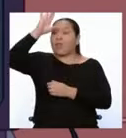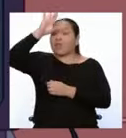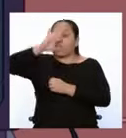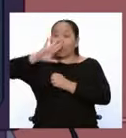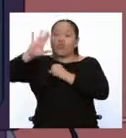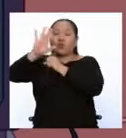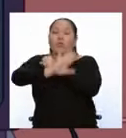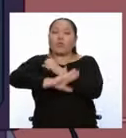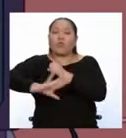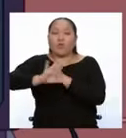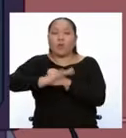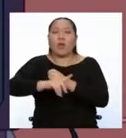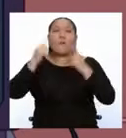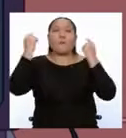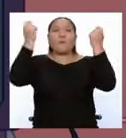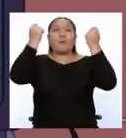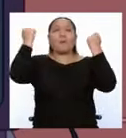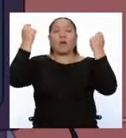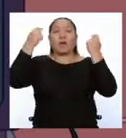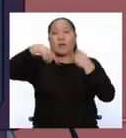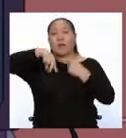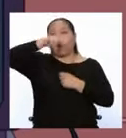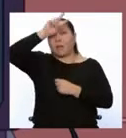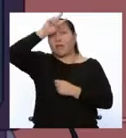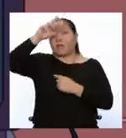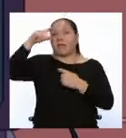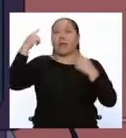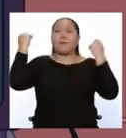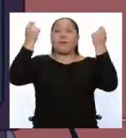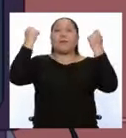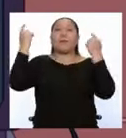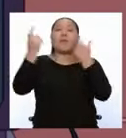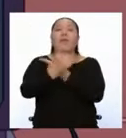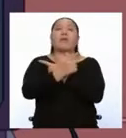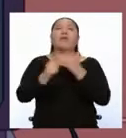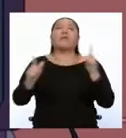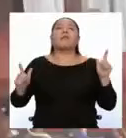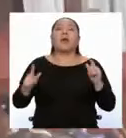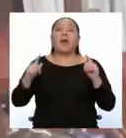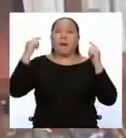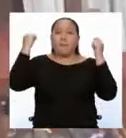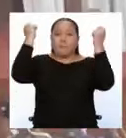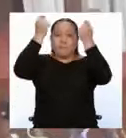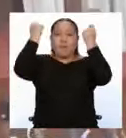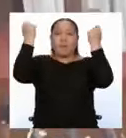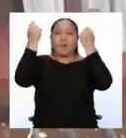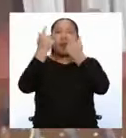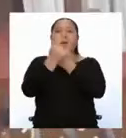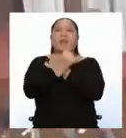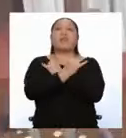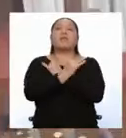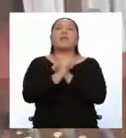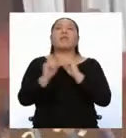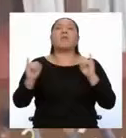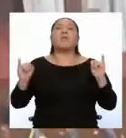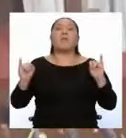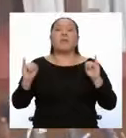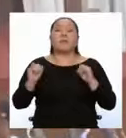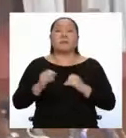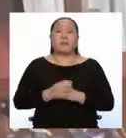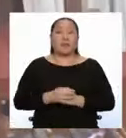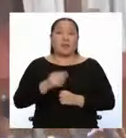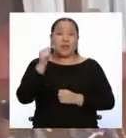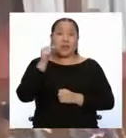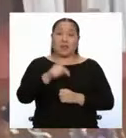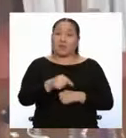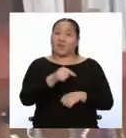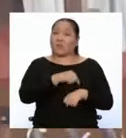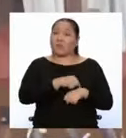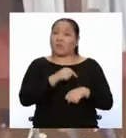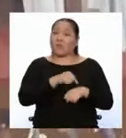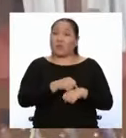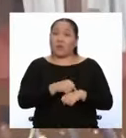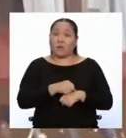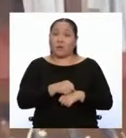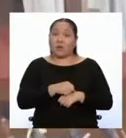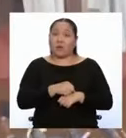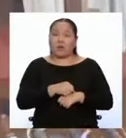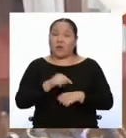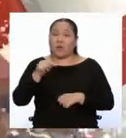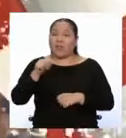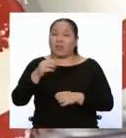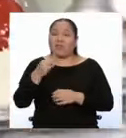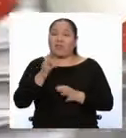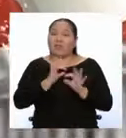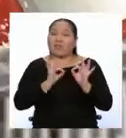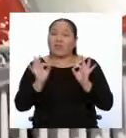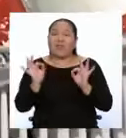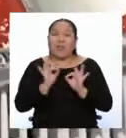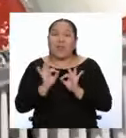la patria! ¡Viva la libertad! ¡Viva la independencia! Este es un hecho que ningún peruano debe olvidar.